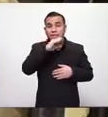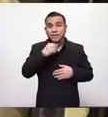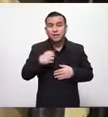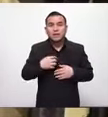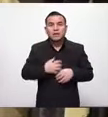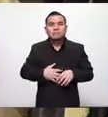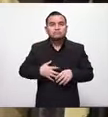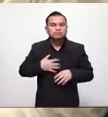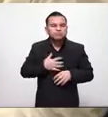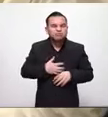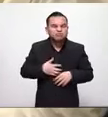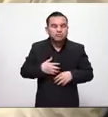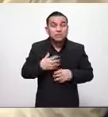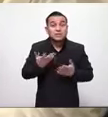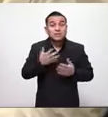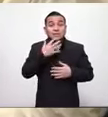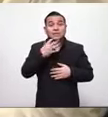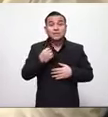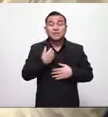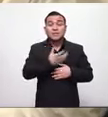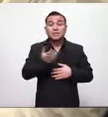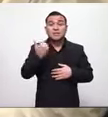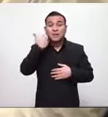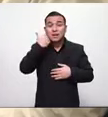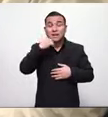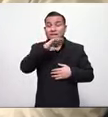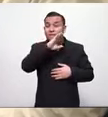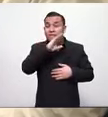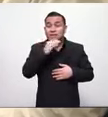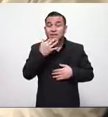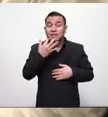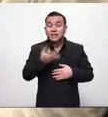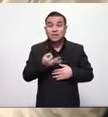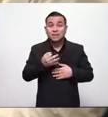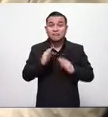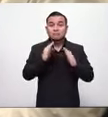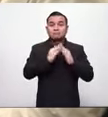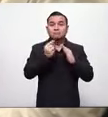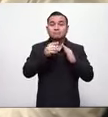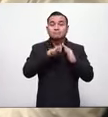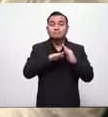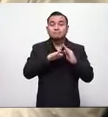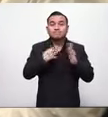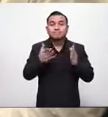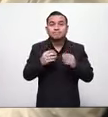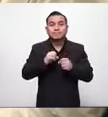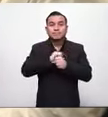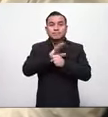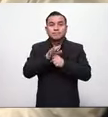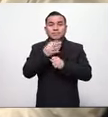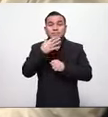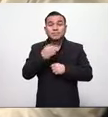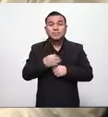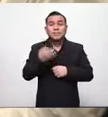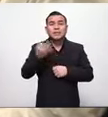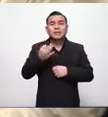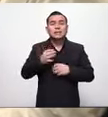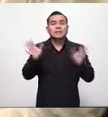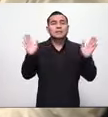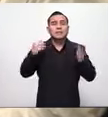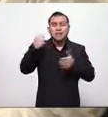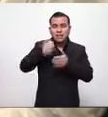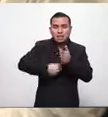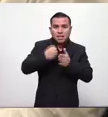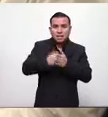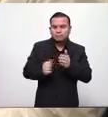estómago que me dio por los bronquios tendría que estar escondida de ese COVID padre pero estoy aquí luchando